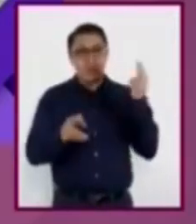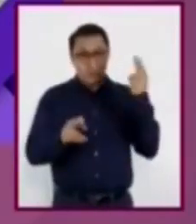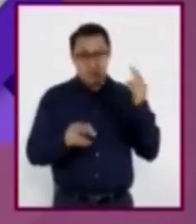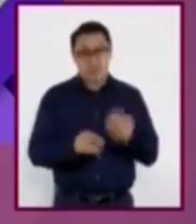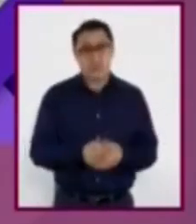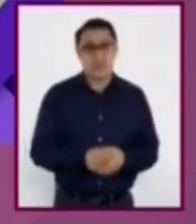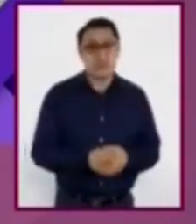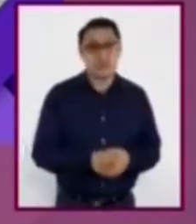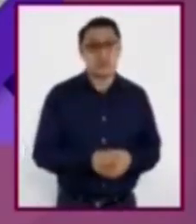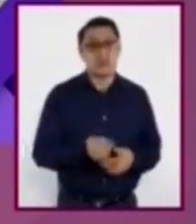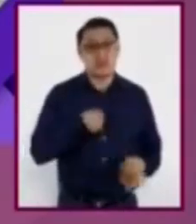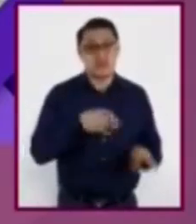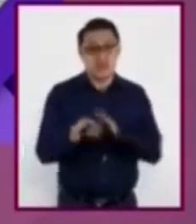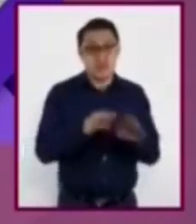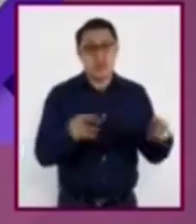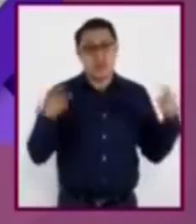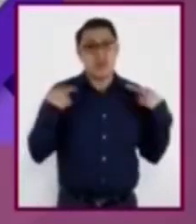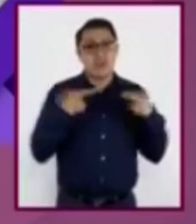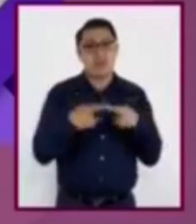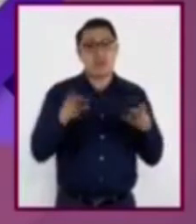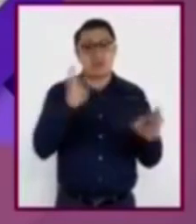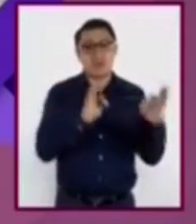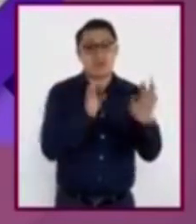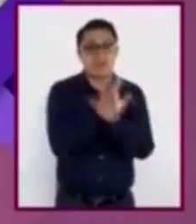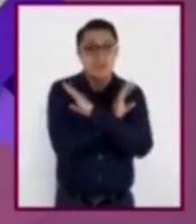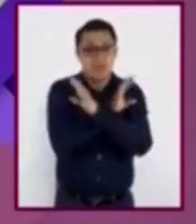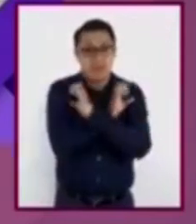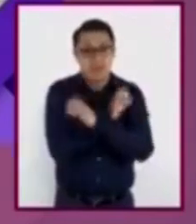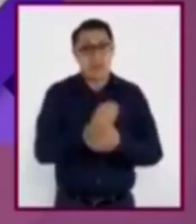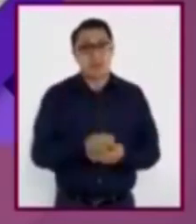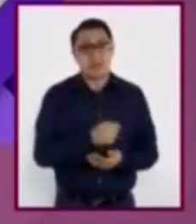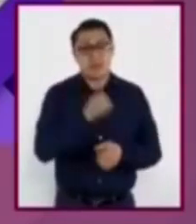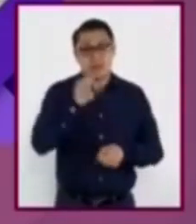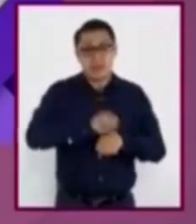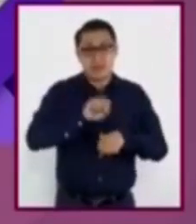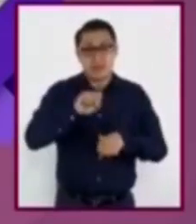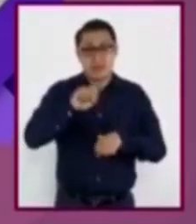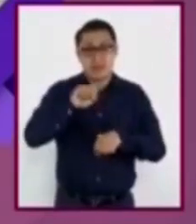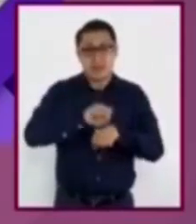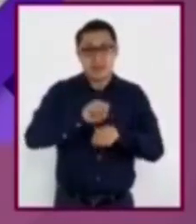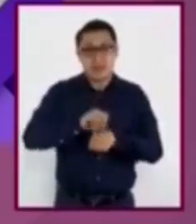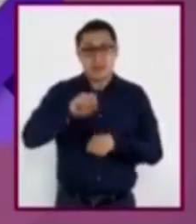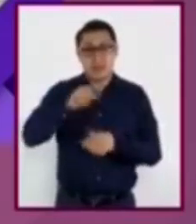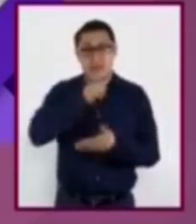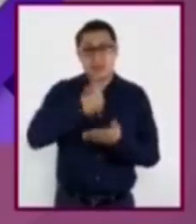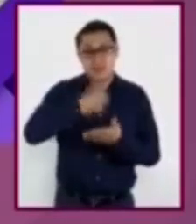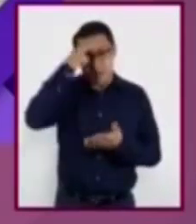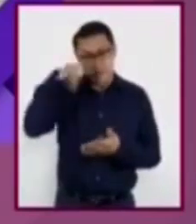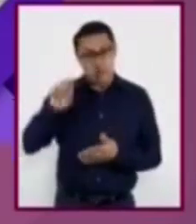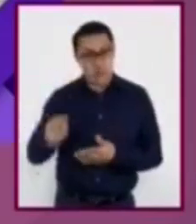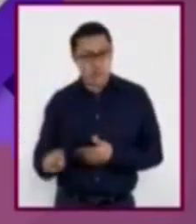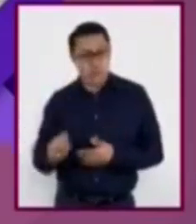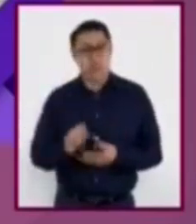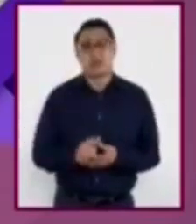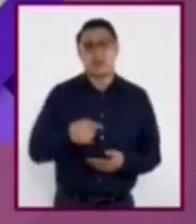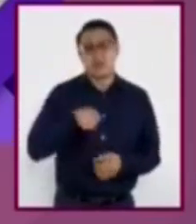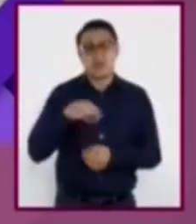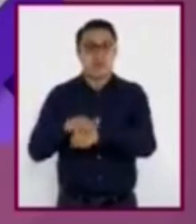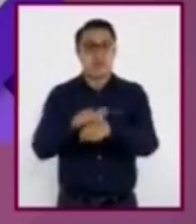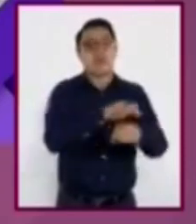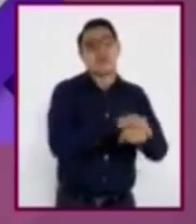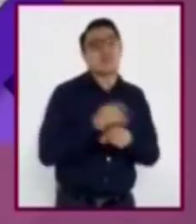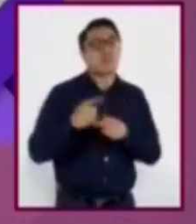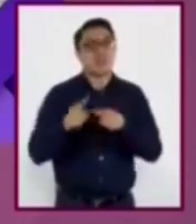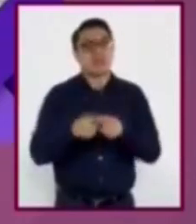de la asignatura Formación Cívica y Ética en una secundaria al sur de la Ciudad de México. Y tengo varios grupos de amistades, los de mi